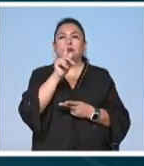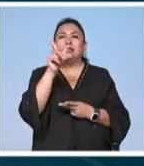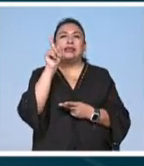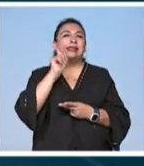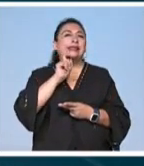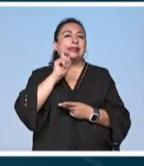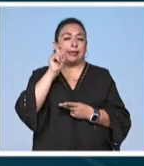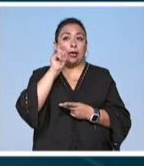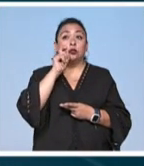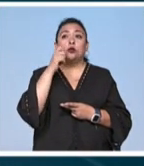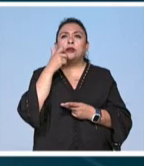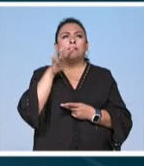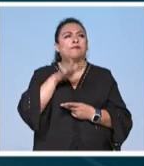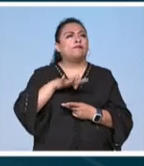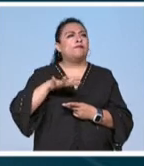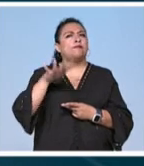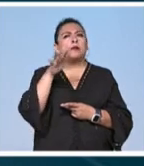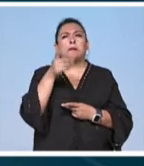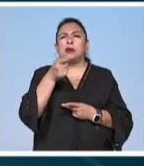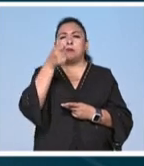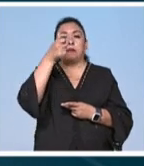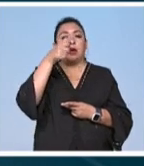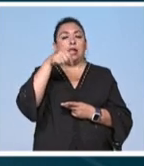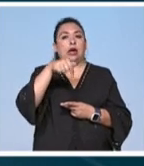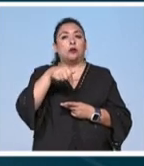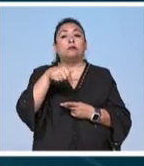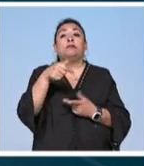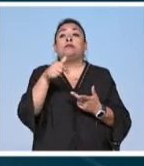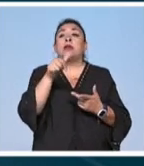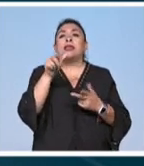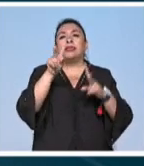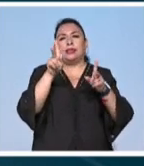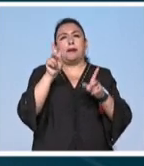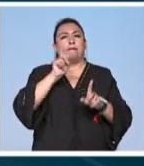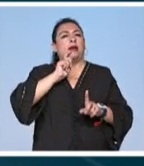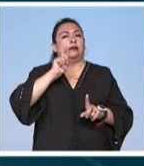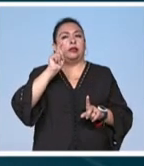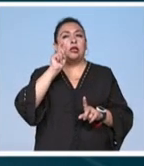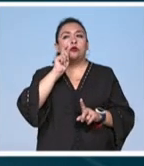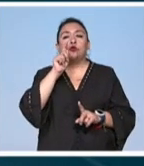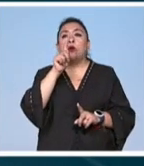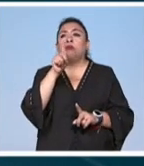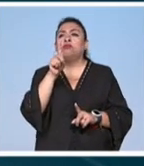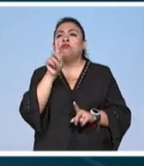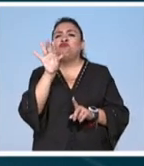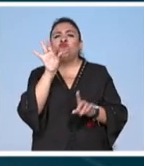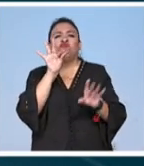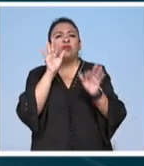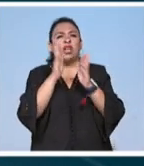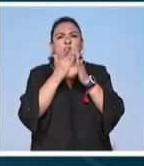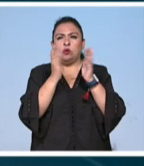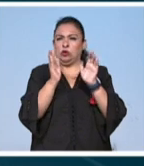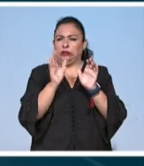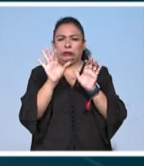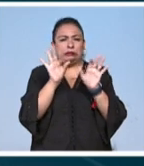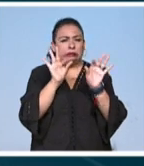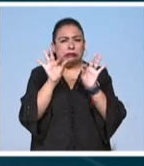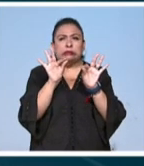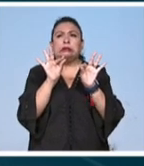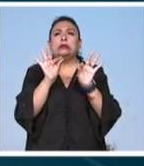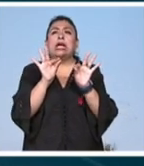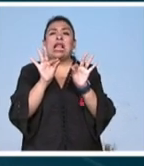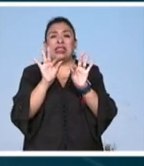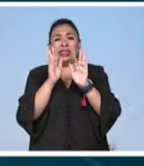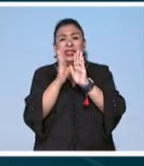decidieron establecer un espacio pionero en su tipo para abordar la sexualidad ofreciendo una cuidada selección de libros más que una